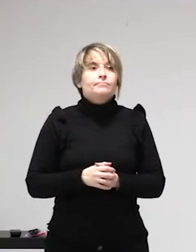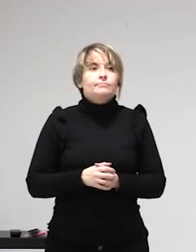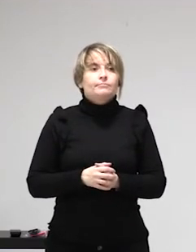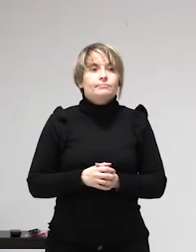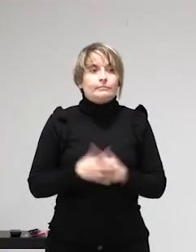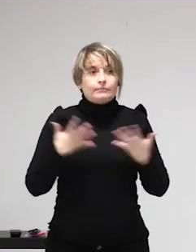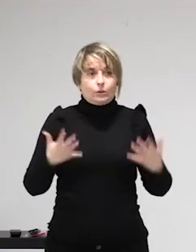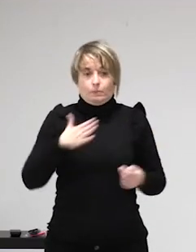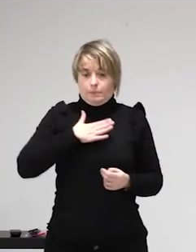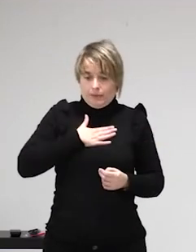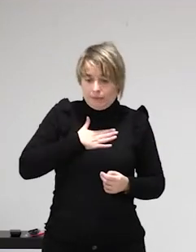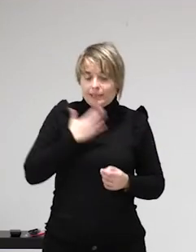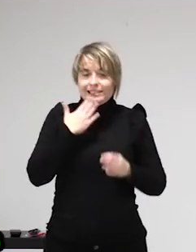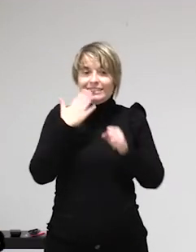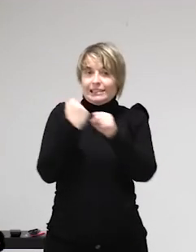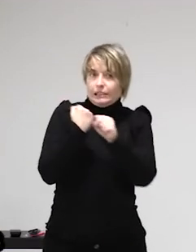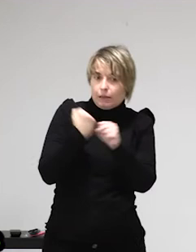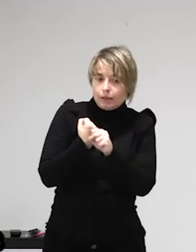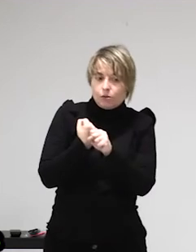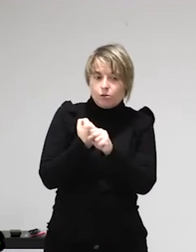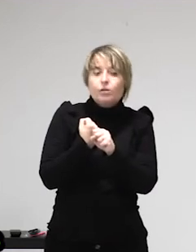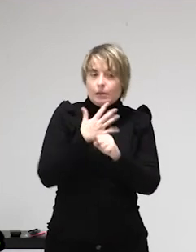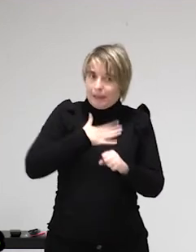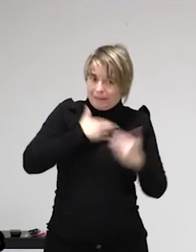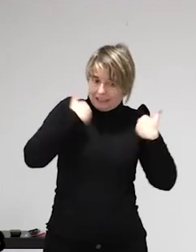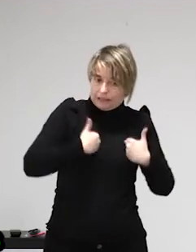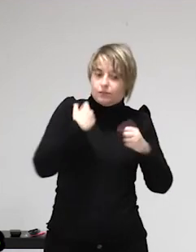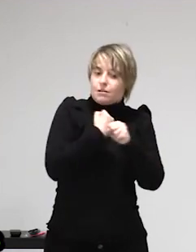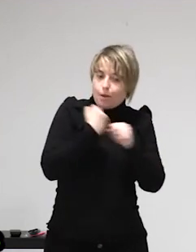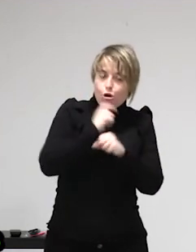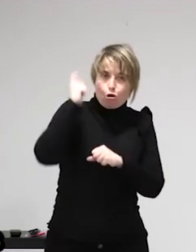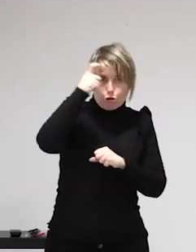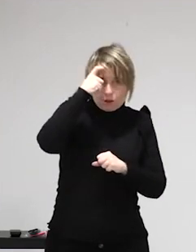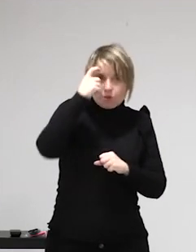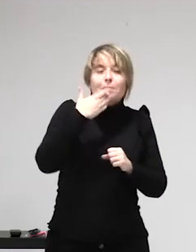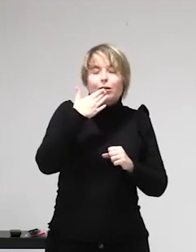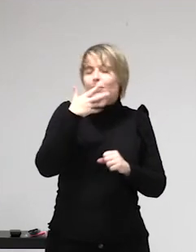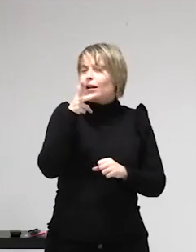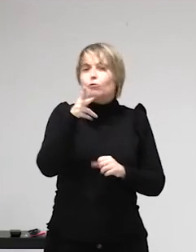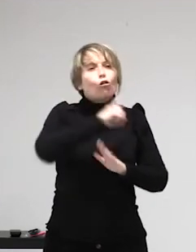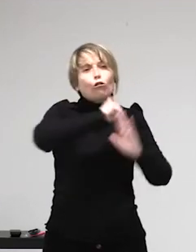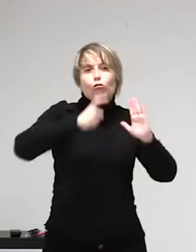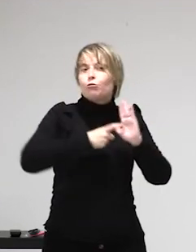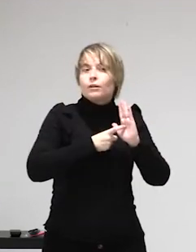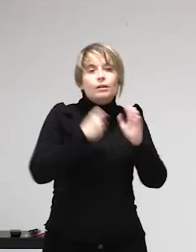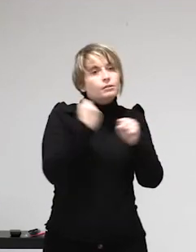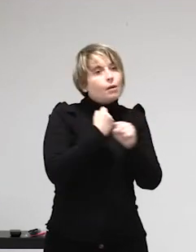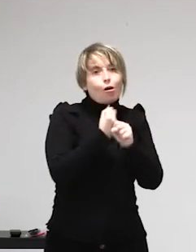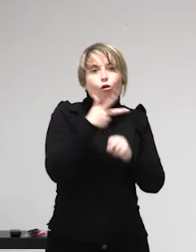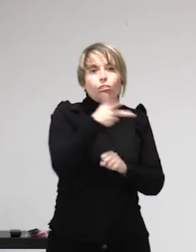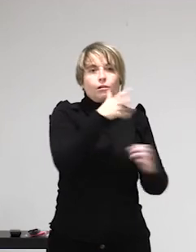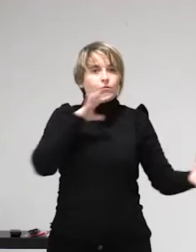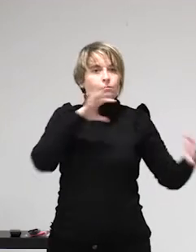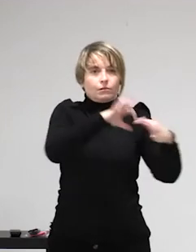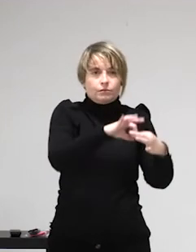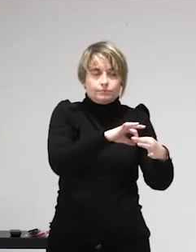Y esto es lo que al final sí que acaba dando. Situaciones de explotación, pues eso, compañeras que están en los clubs trabajando desde 5 de la tarde hasta 5 de